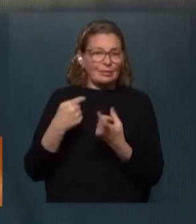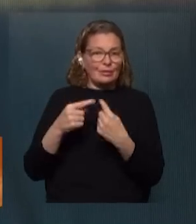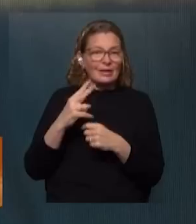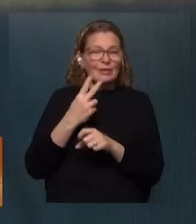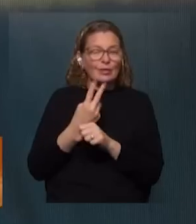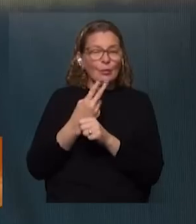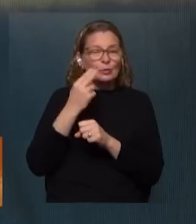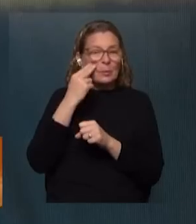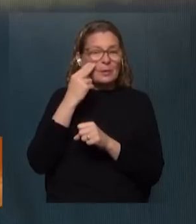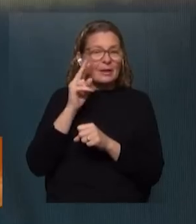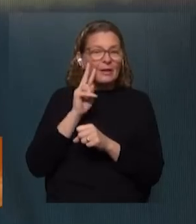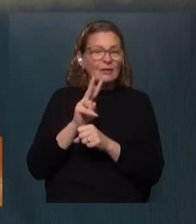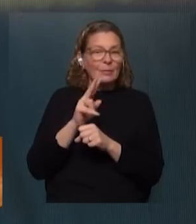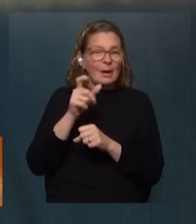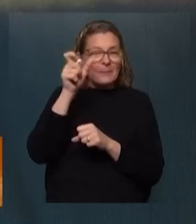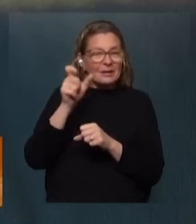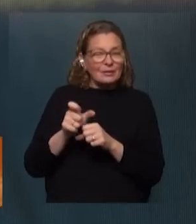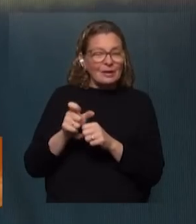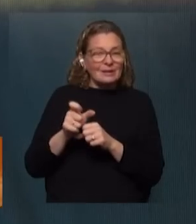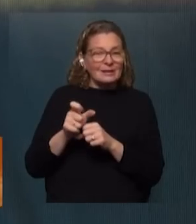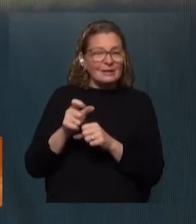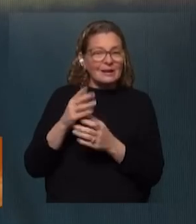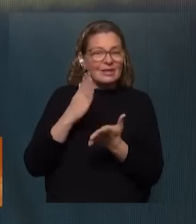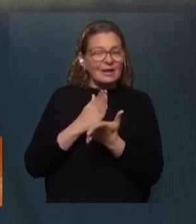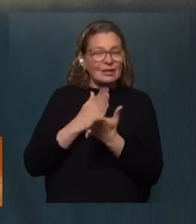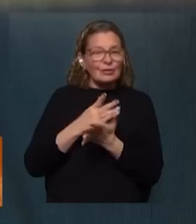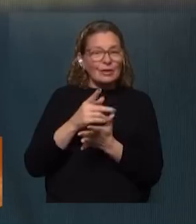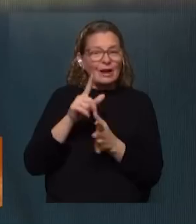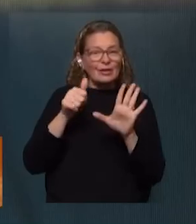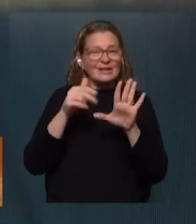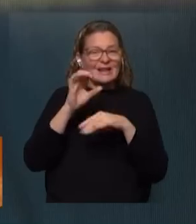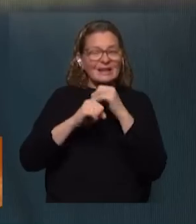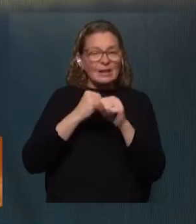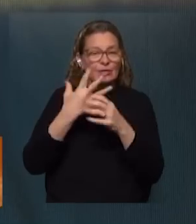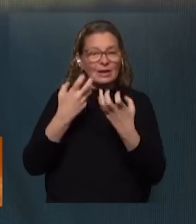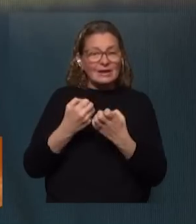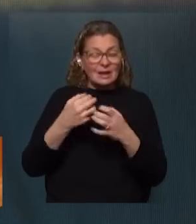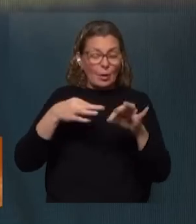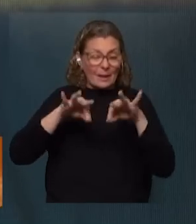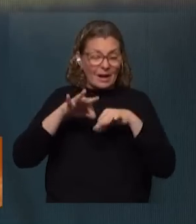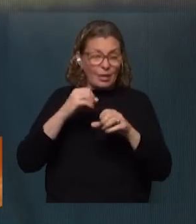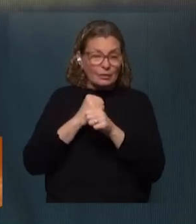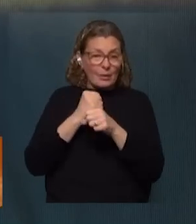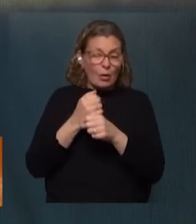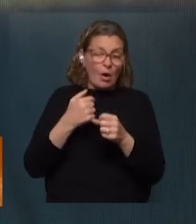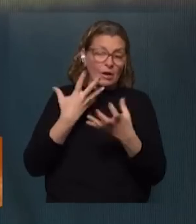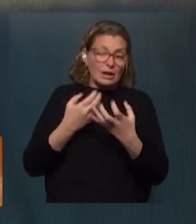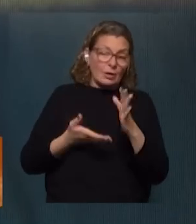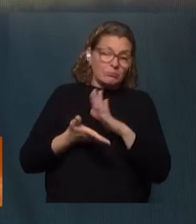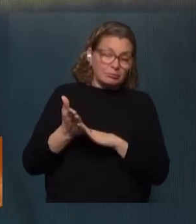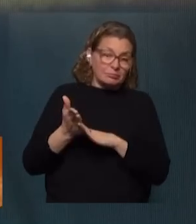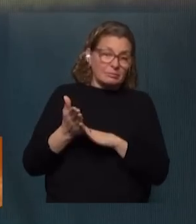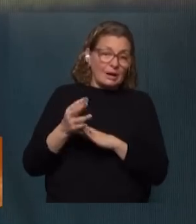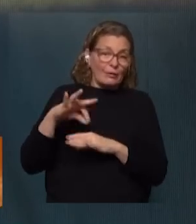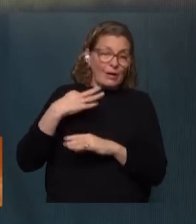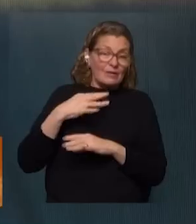segundo problema que vemos es que la gente tiene que tener el derecho de decidir a los 60 años si quiere seguir en el mercado de trabajo se quiere retirar porque hay una